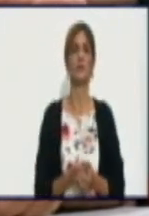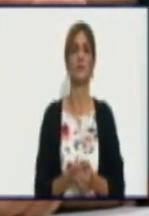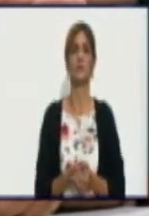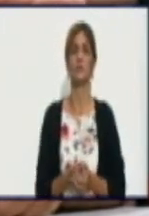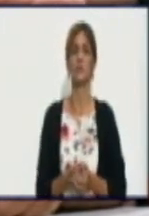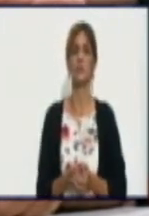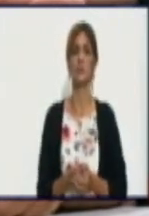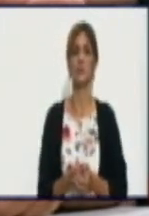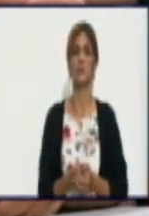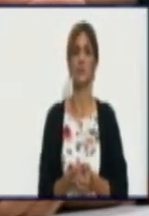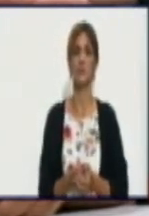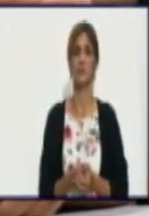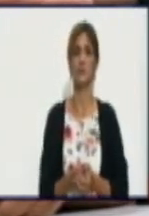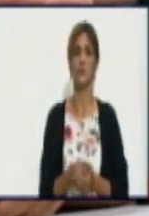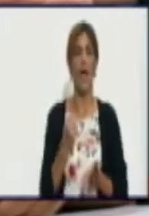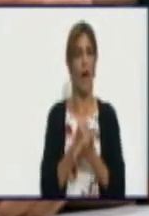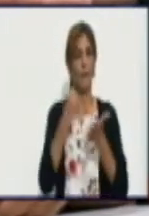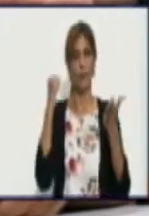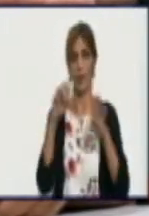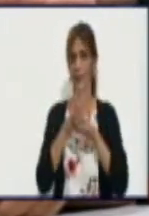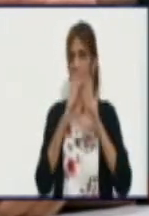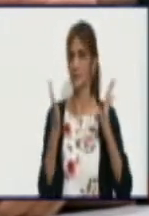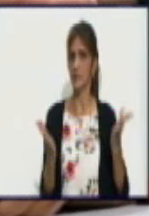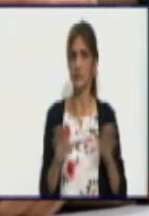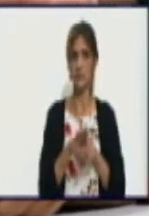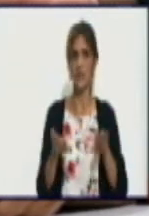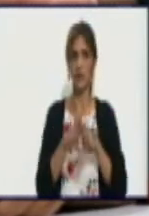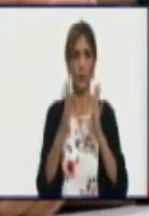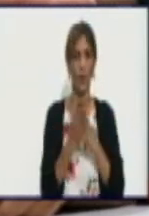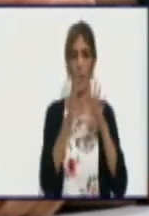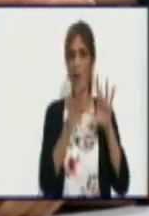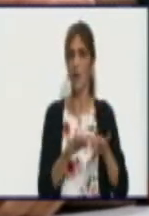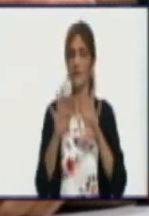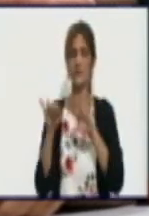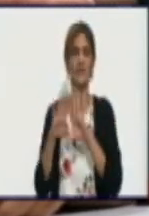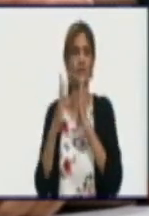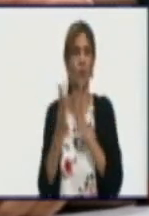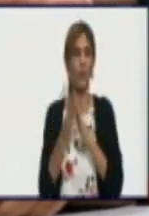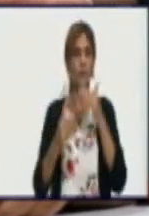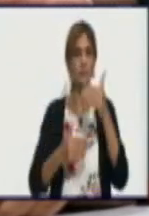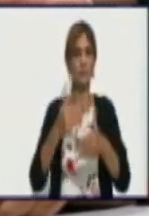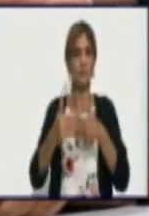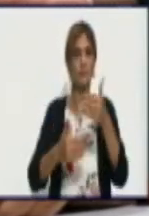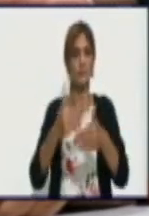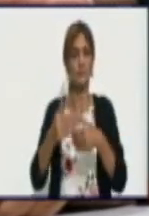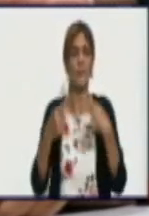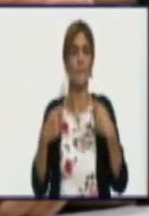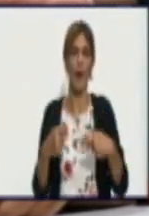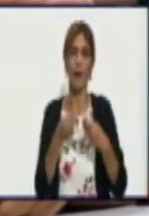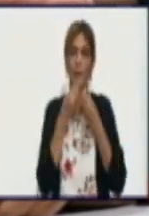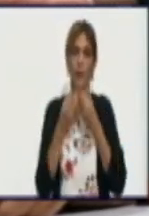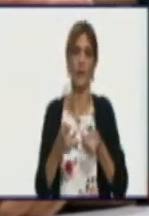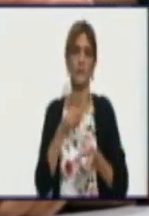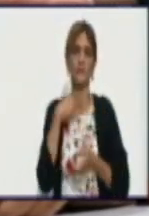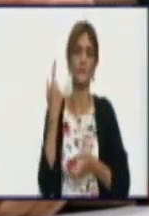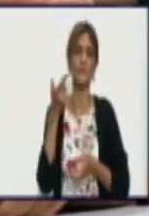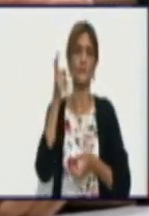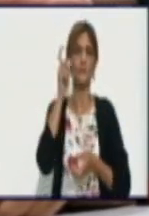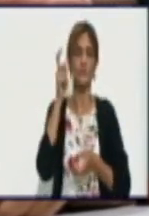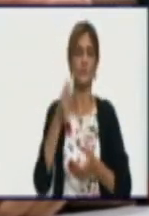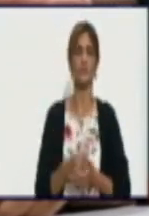sanidad animal indicando los pasos a dar. El productor con el acuerdo de